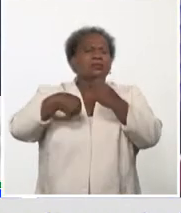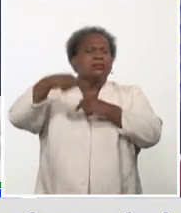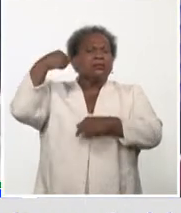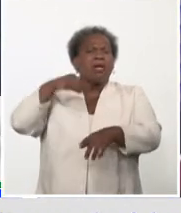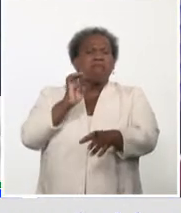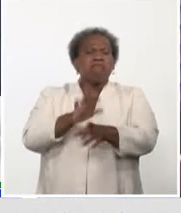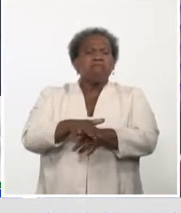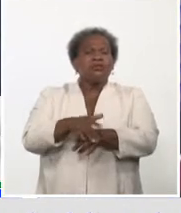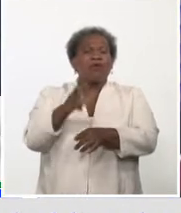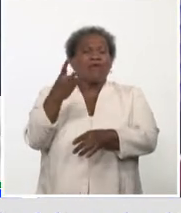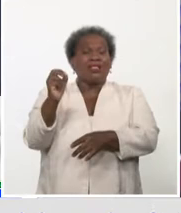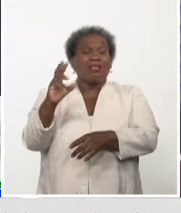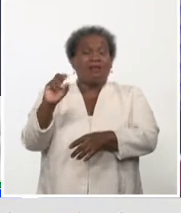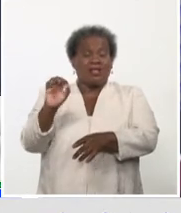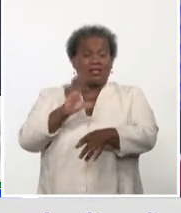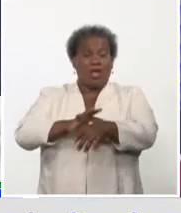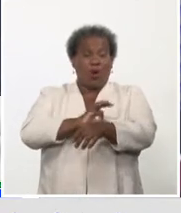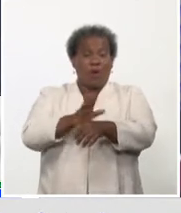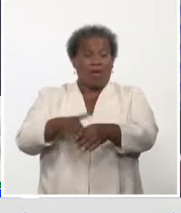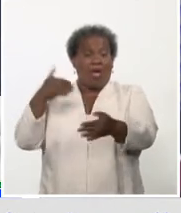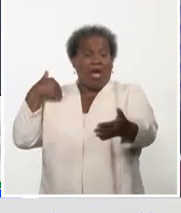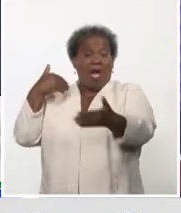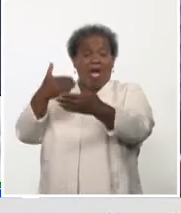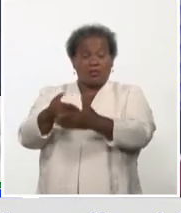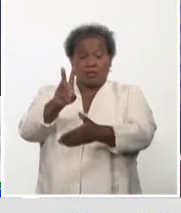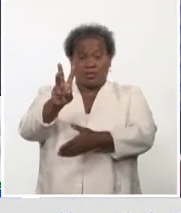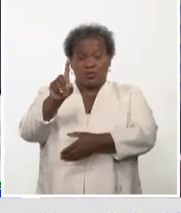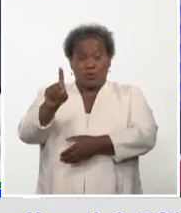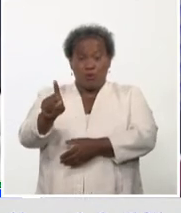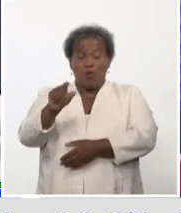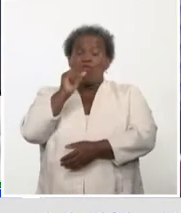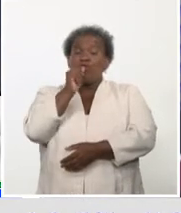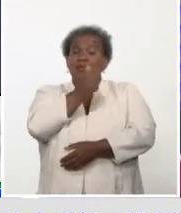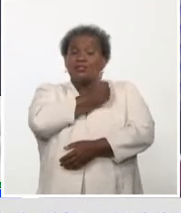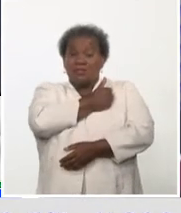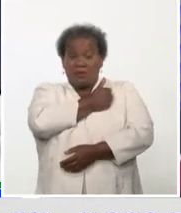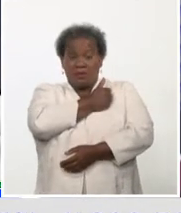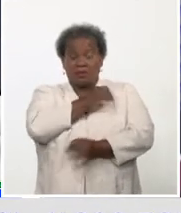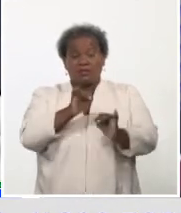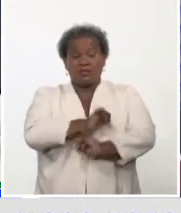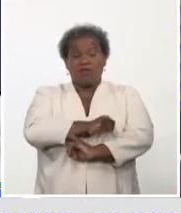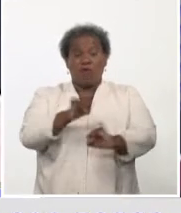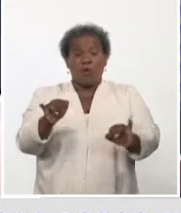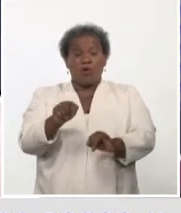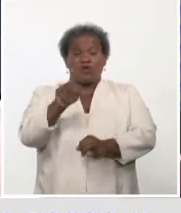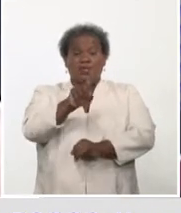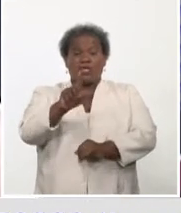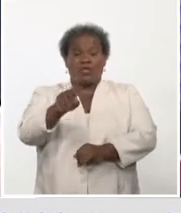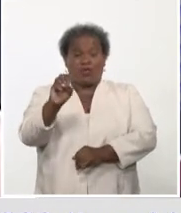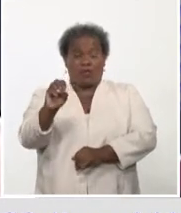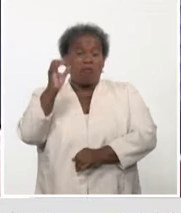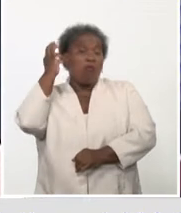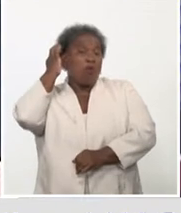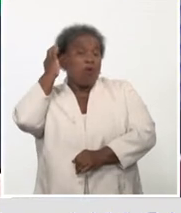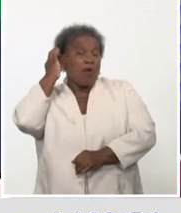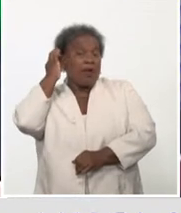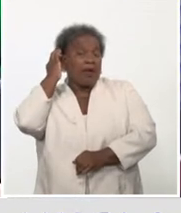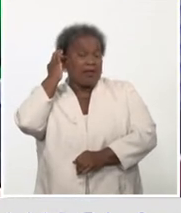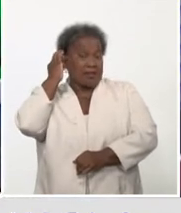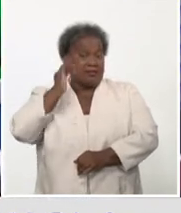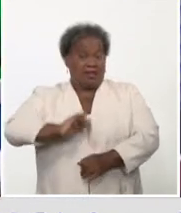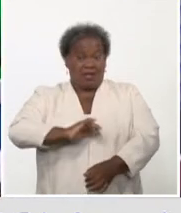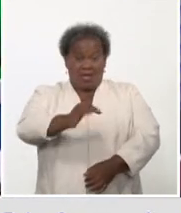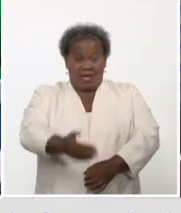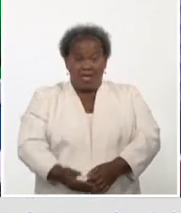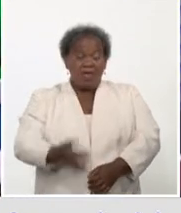hasta el 31 de diciembre se habían reportado alrededor de 110 casos de gestantes y puérperas.